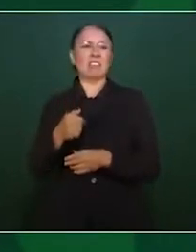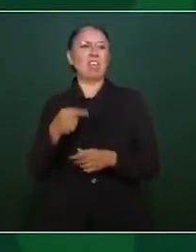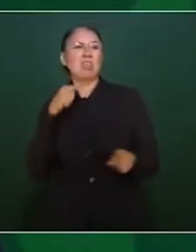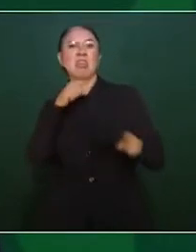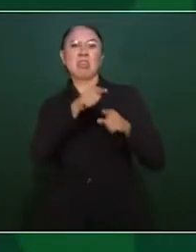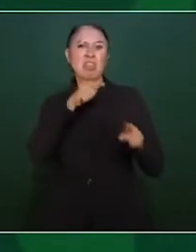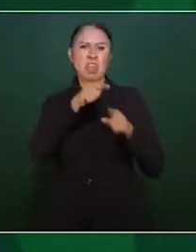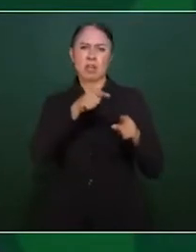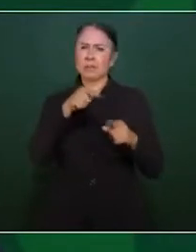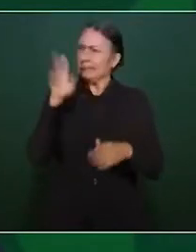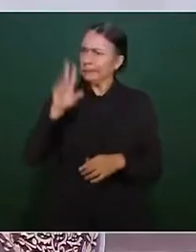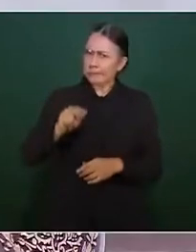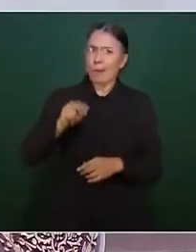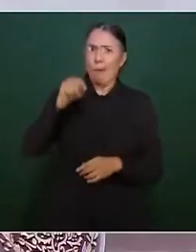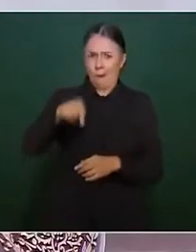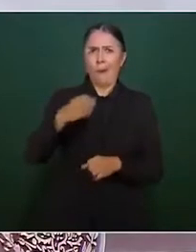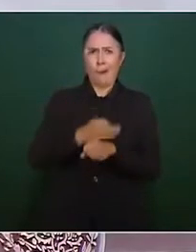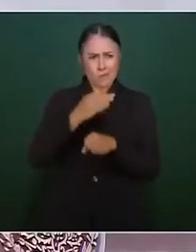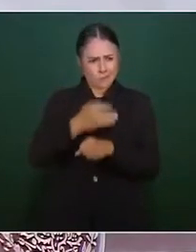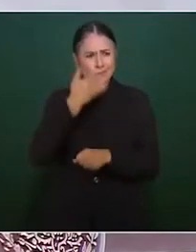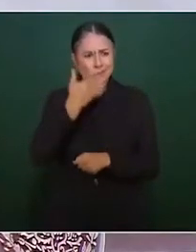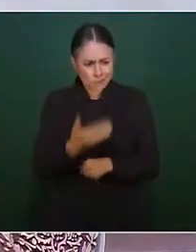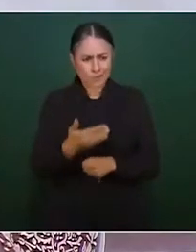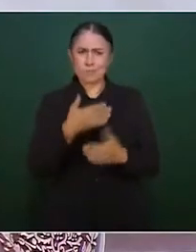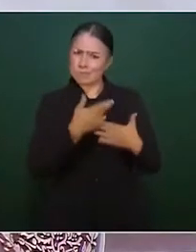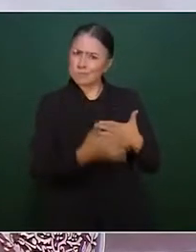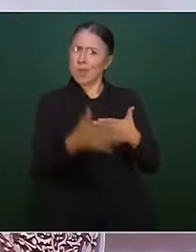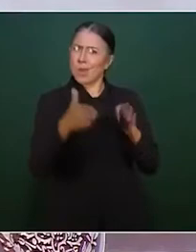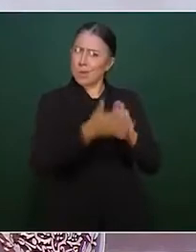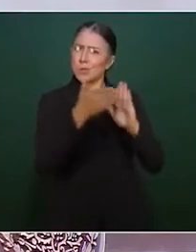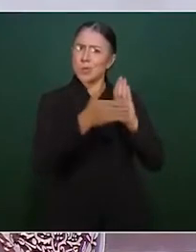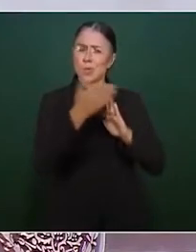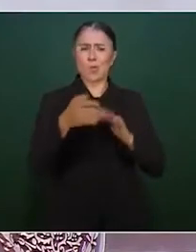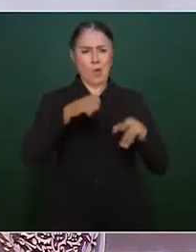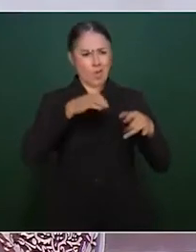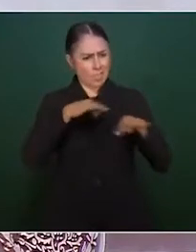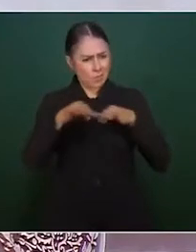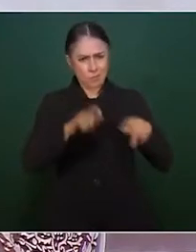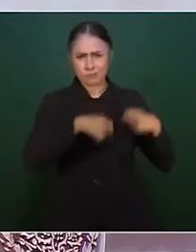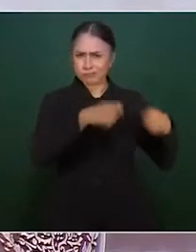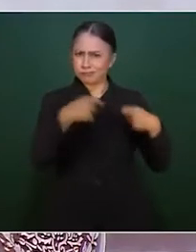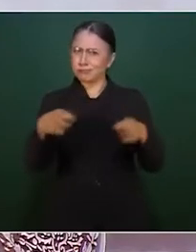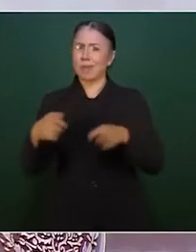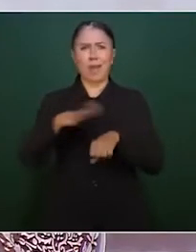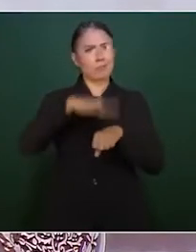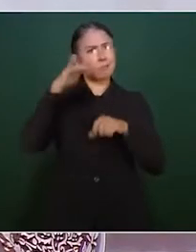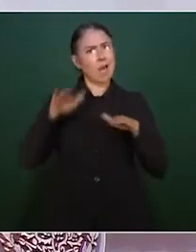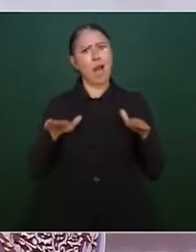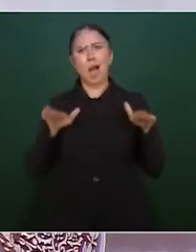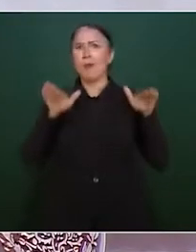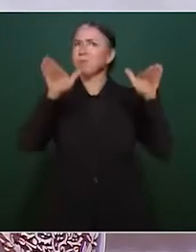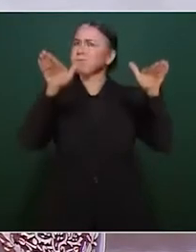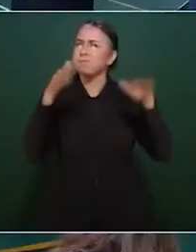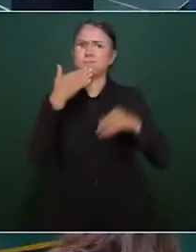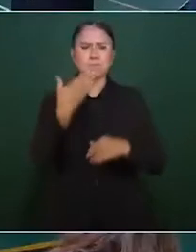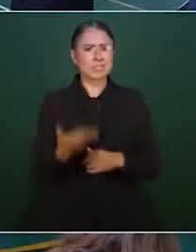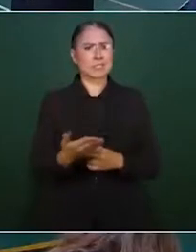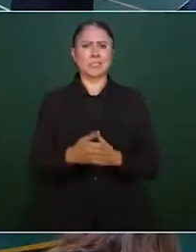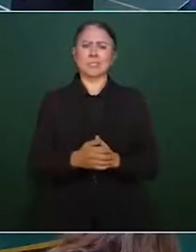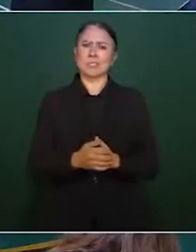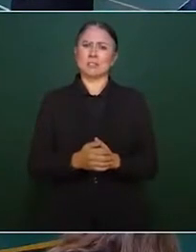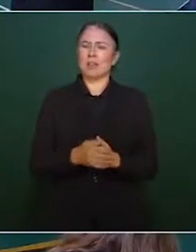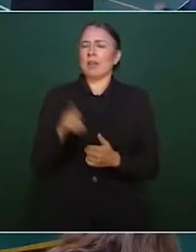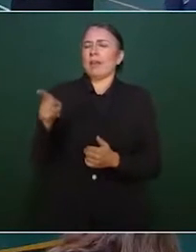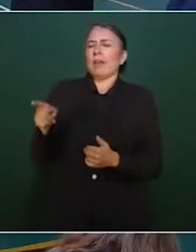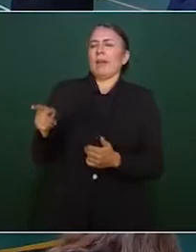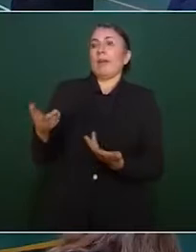se combate la corrupción y se atenderá la demanda crecientes de vuelos aéreos. Ya no hayan ni cómo